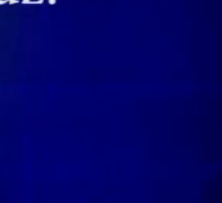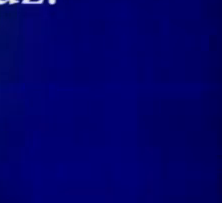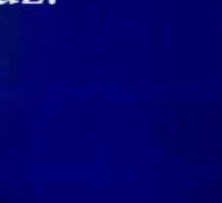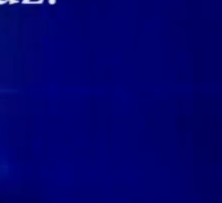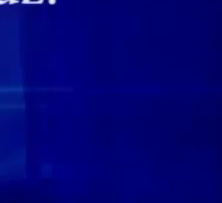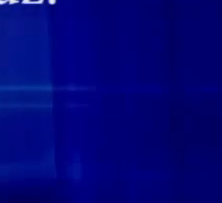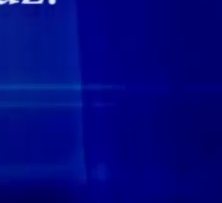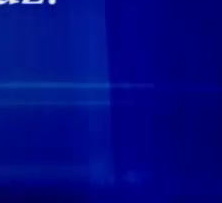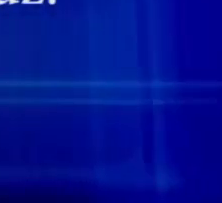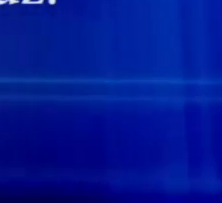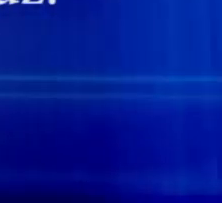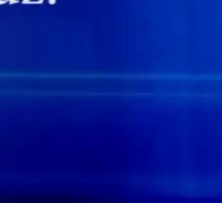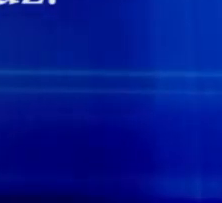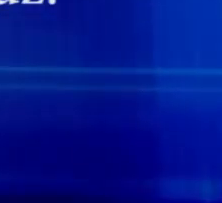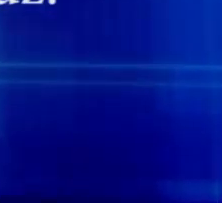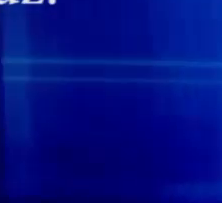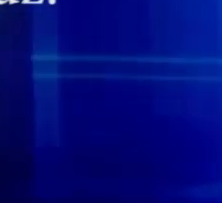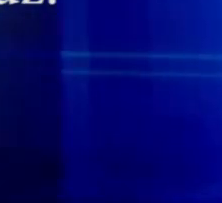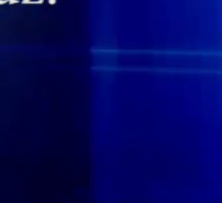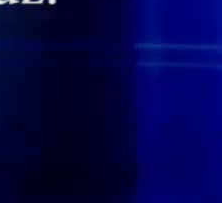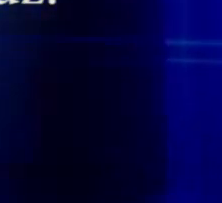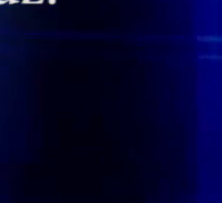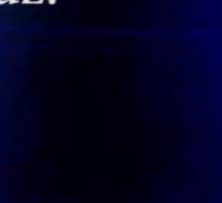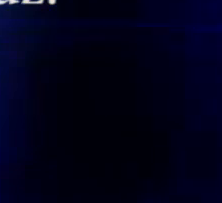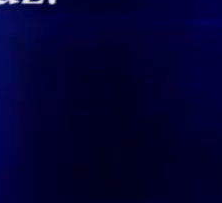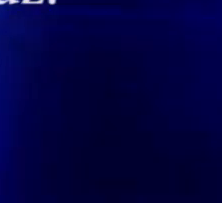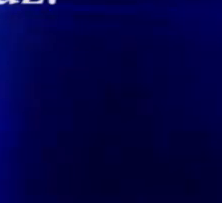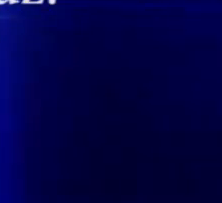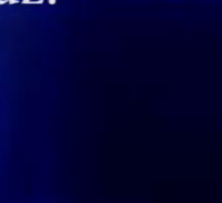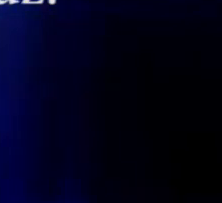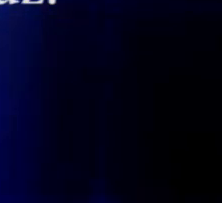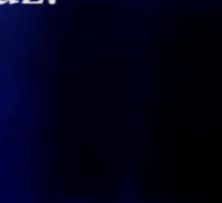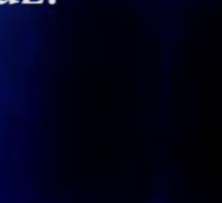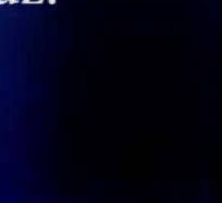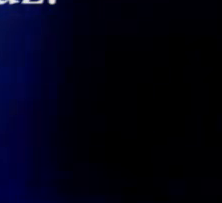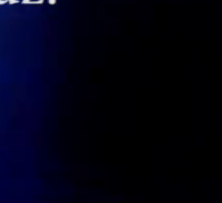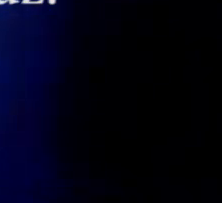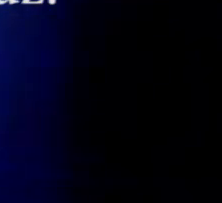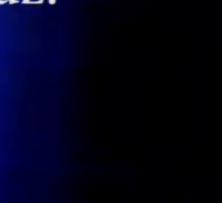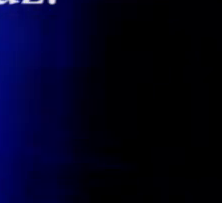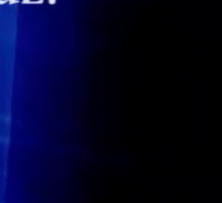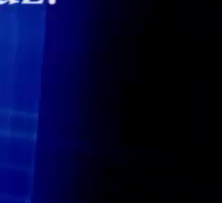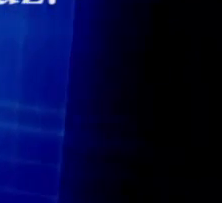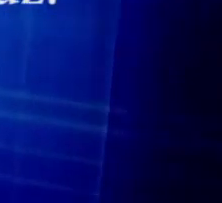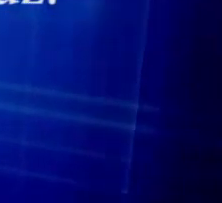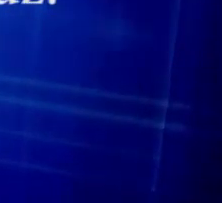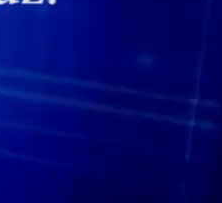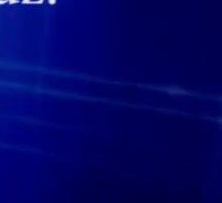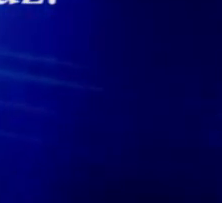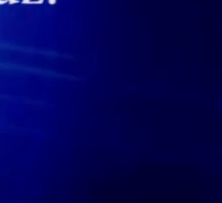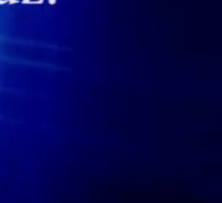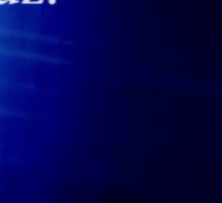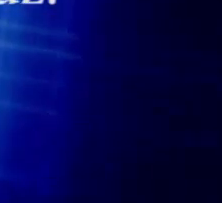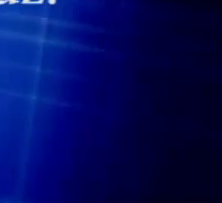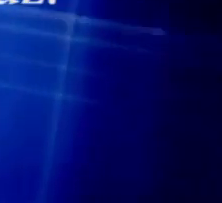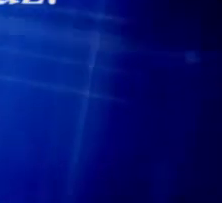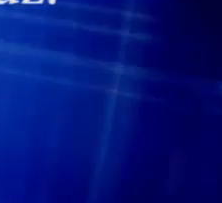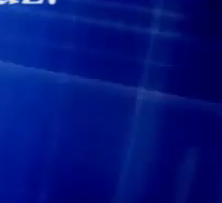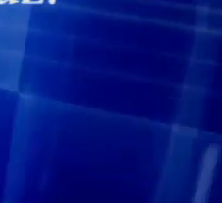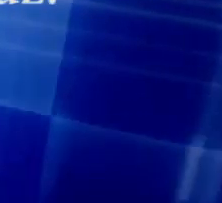La luna Y las estrellas Sin luz Oscurecidas Miremos el verso anterior Y después quiero leer De Joel ¿Dónde está?